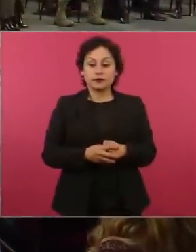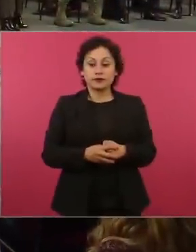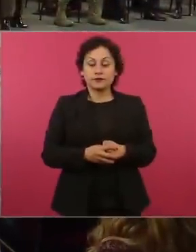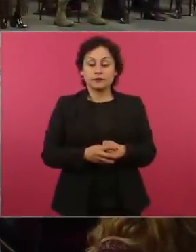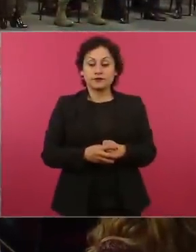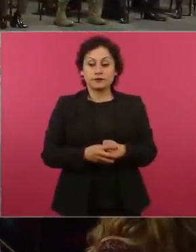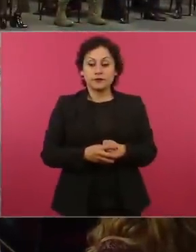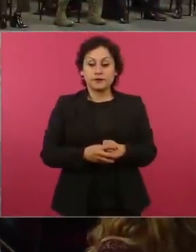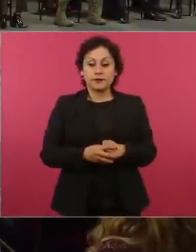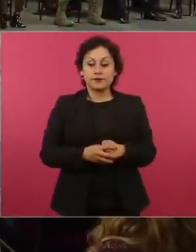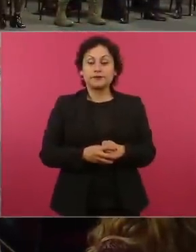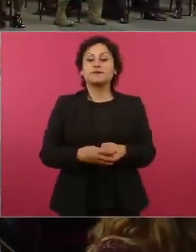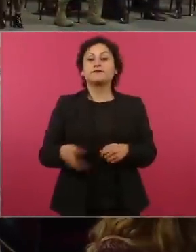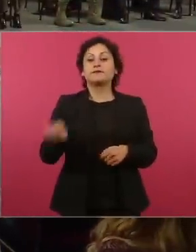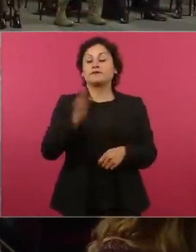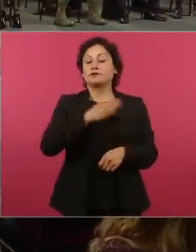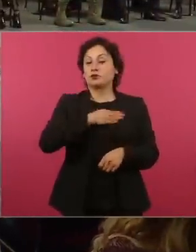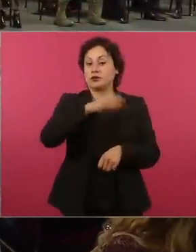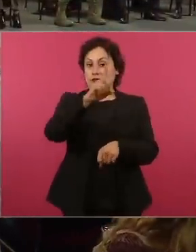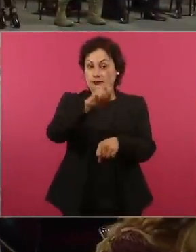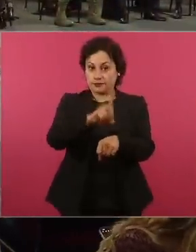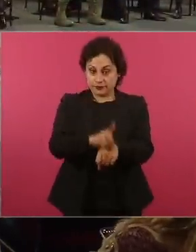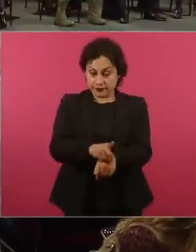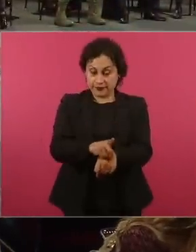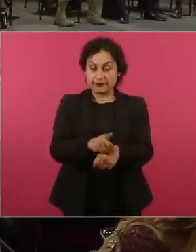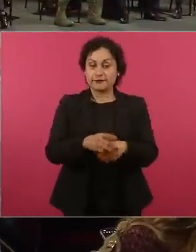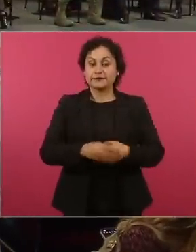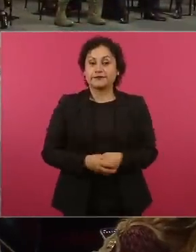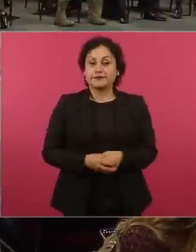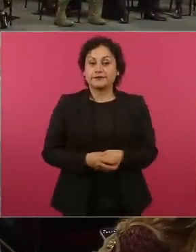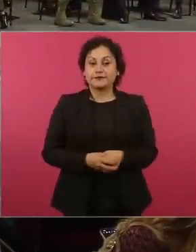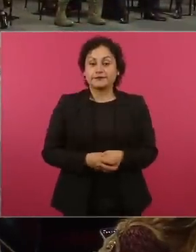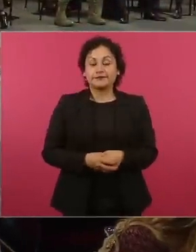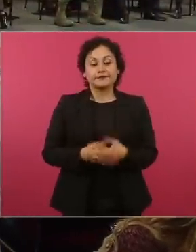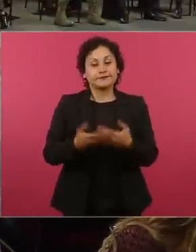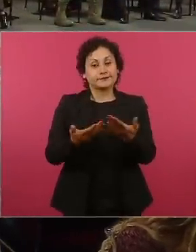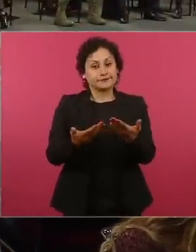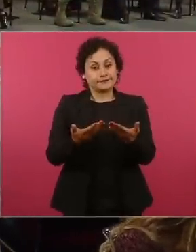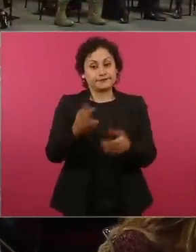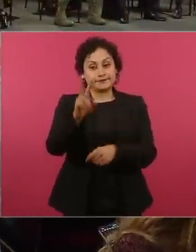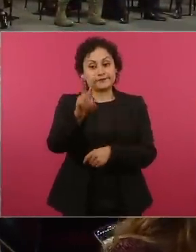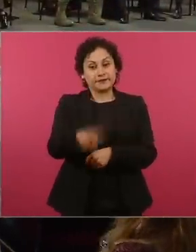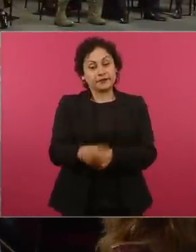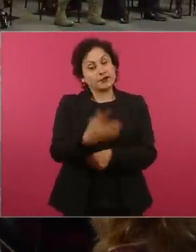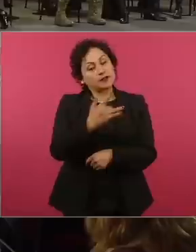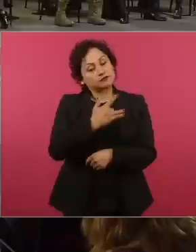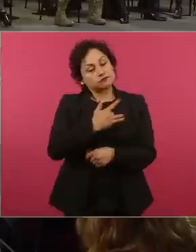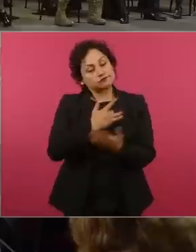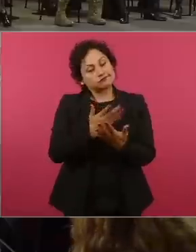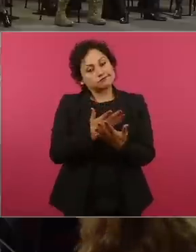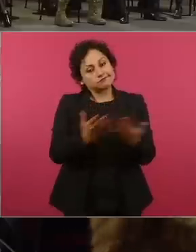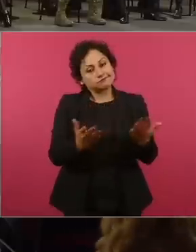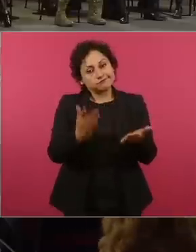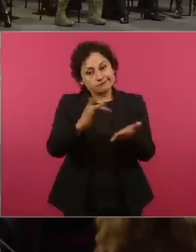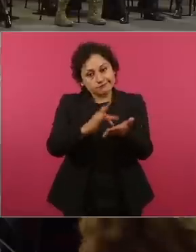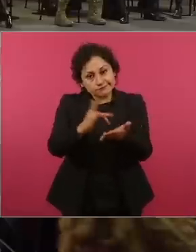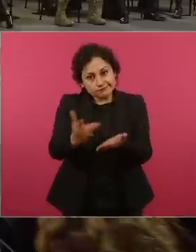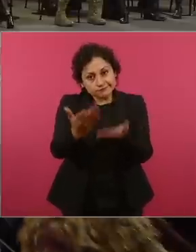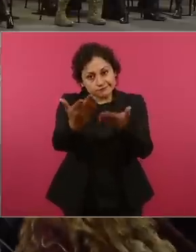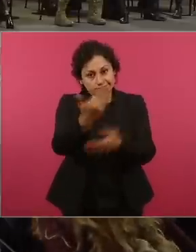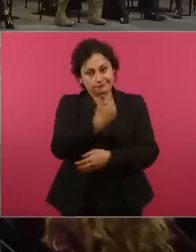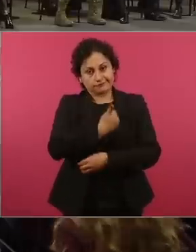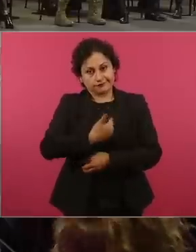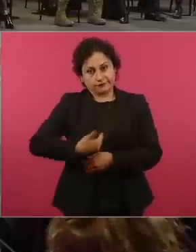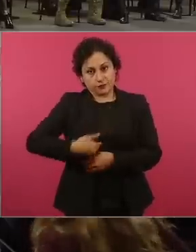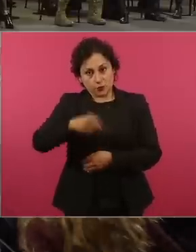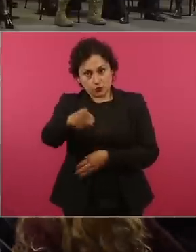Muy buenos días. Antes que nada, agradezco de todo corazón al señor presidente ese compromiso